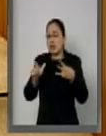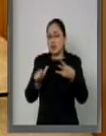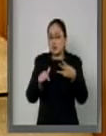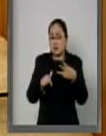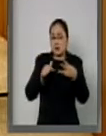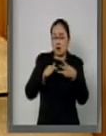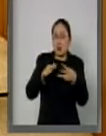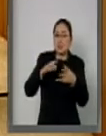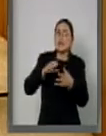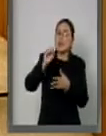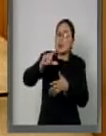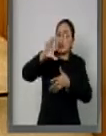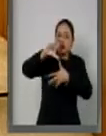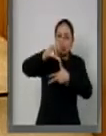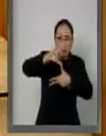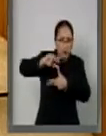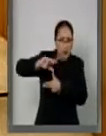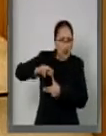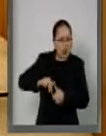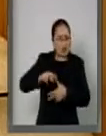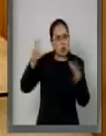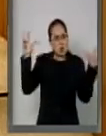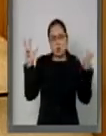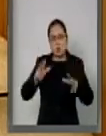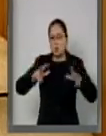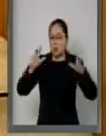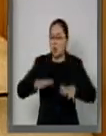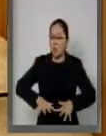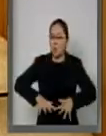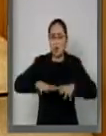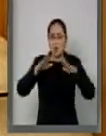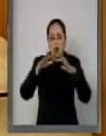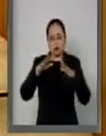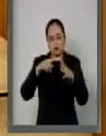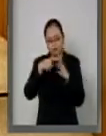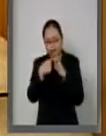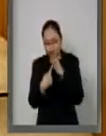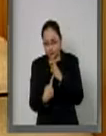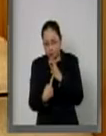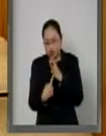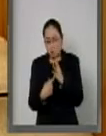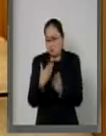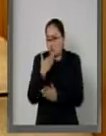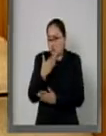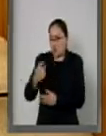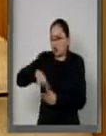y de ciclones. Qué bueno que estén pensando en la gente.